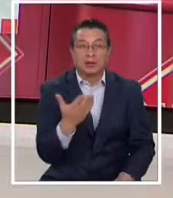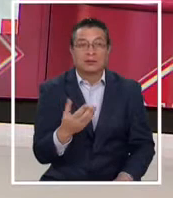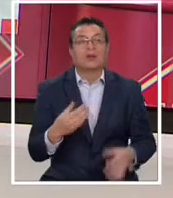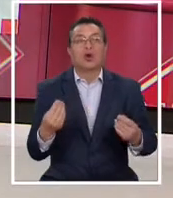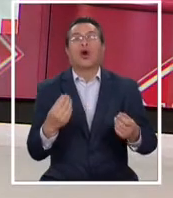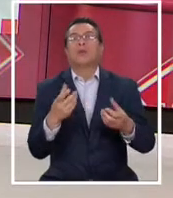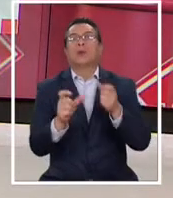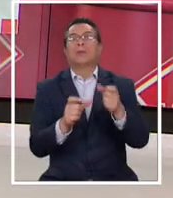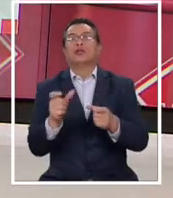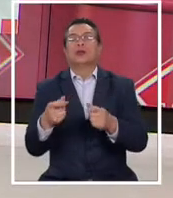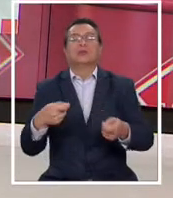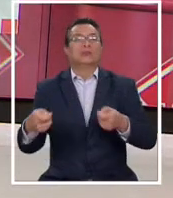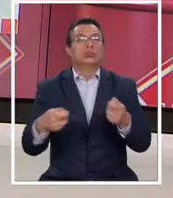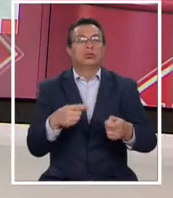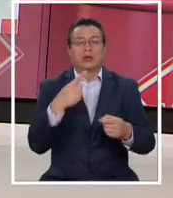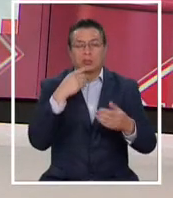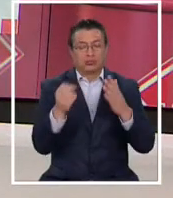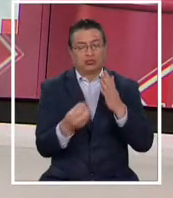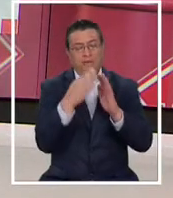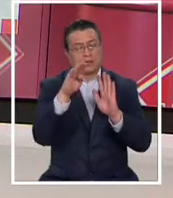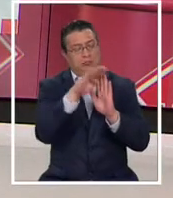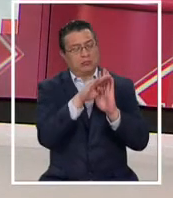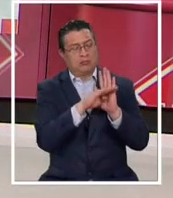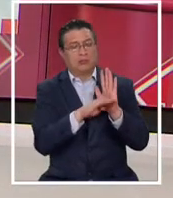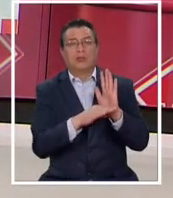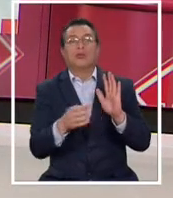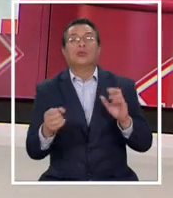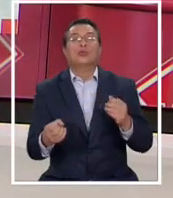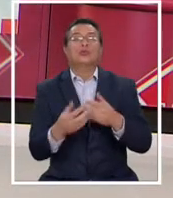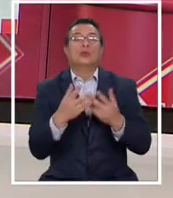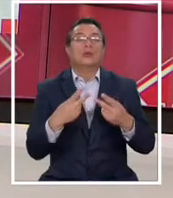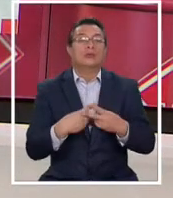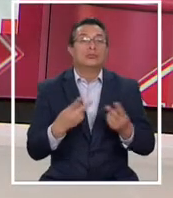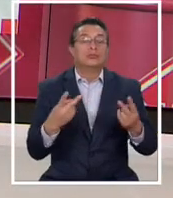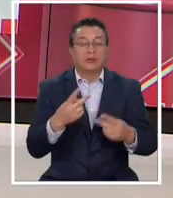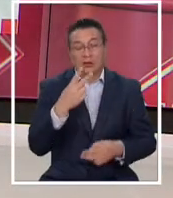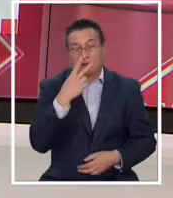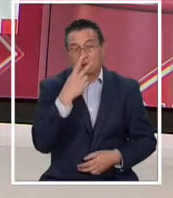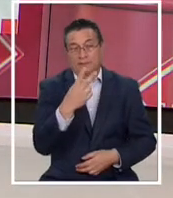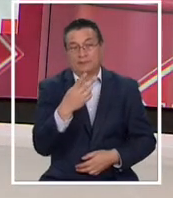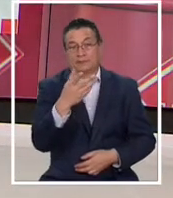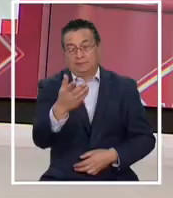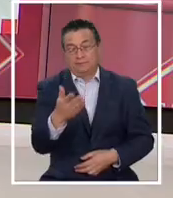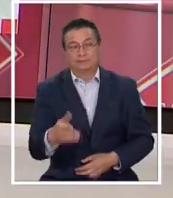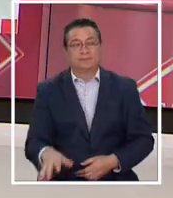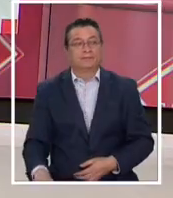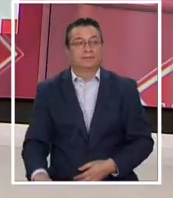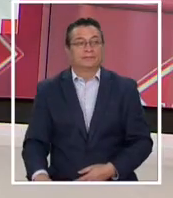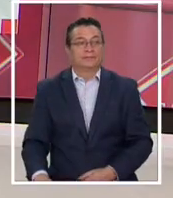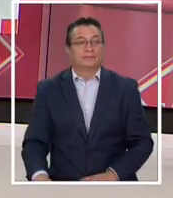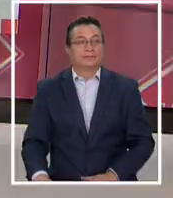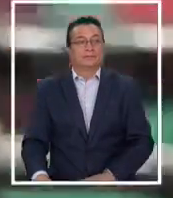gente y sobre todo el comercio ante esta nueva definición? Lo vemos en la nota de José Ignacio Atenas.